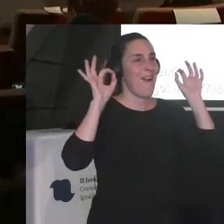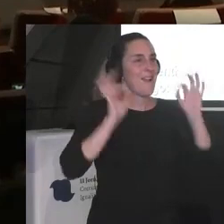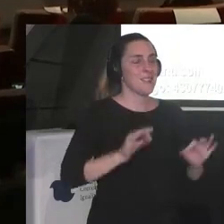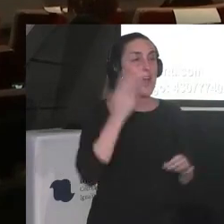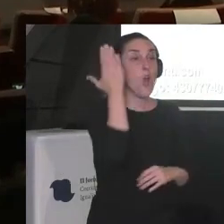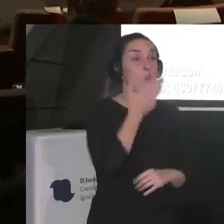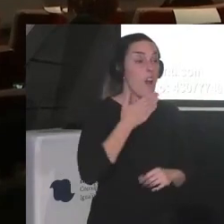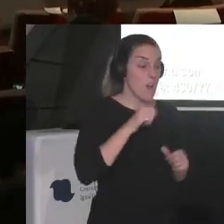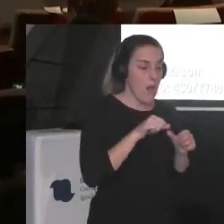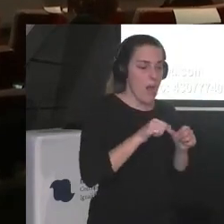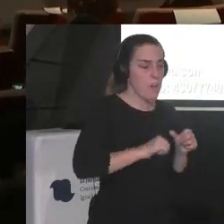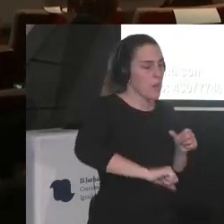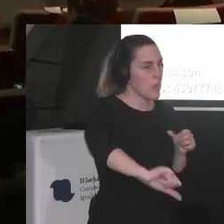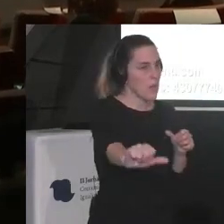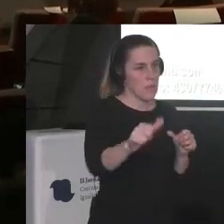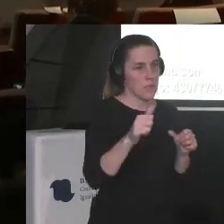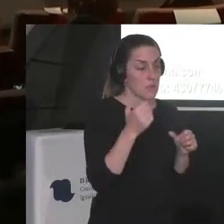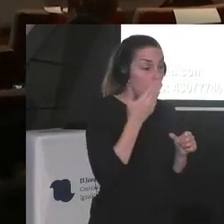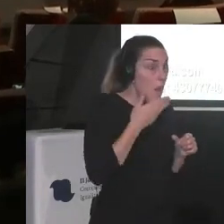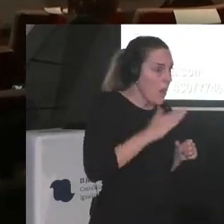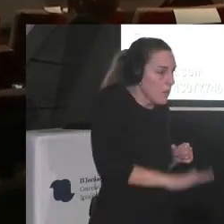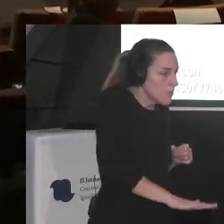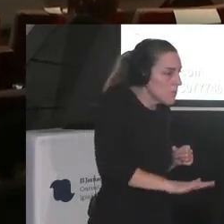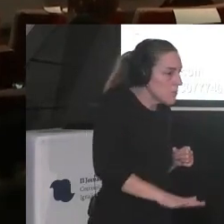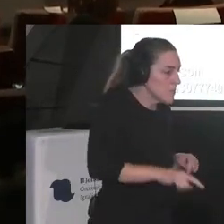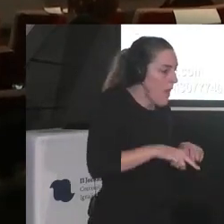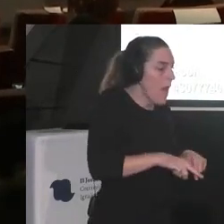colegio desde la escuela o sea